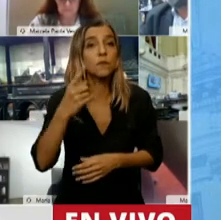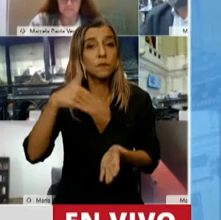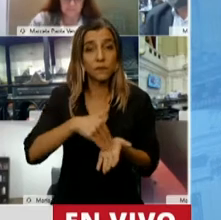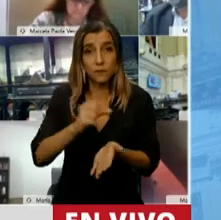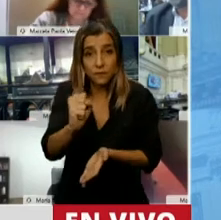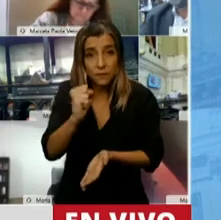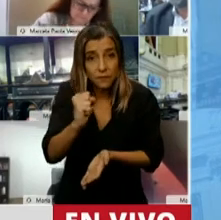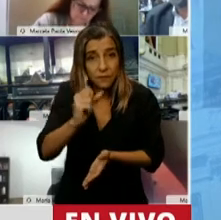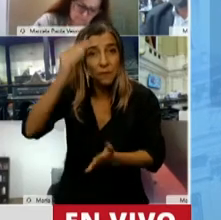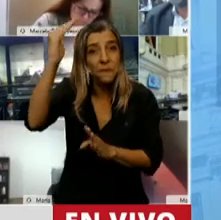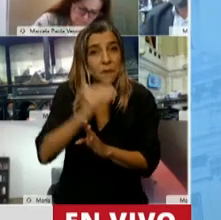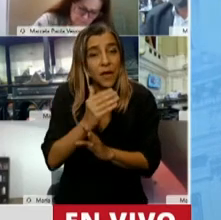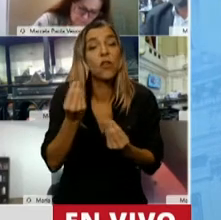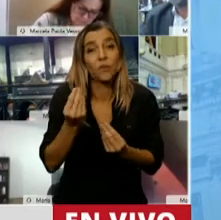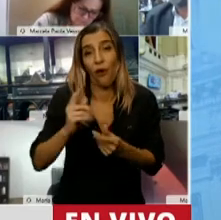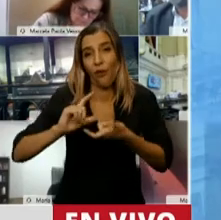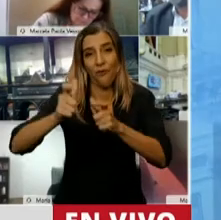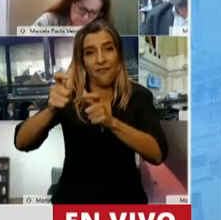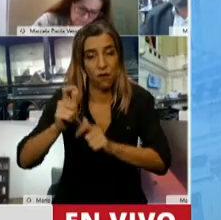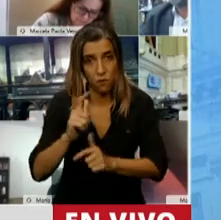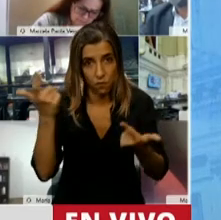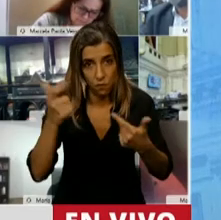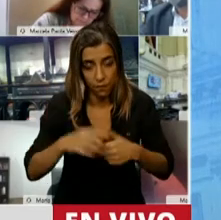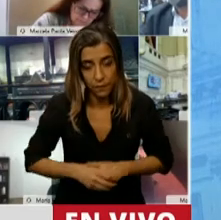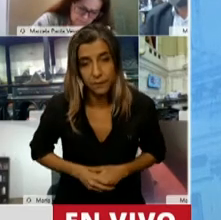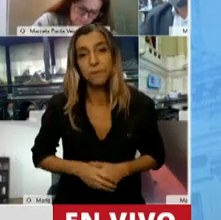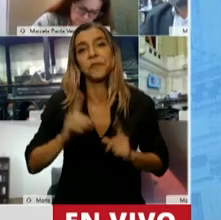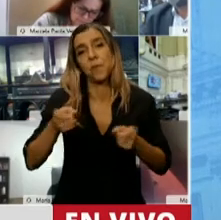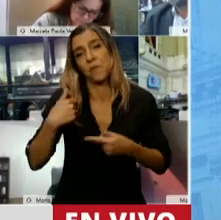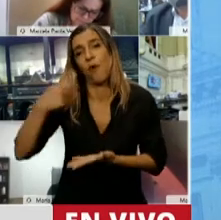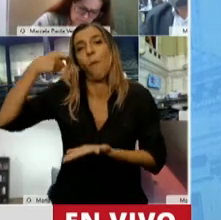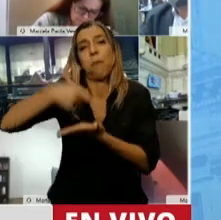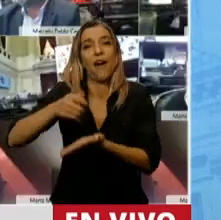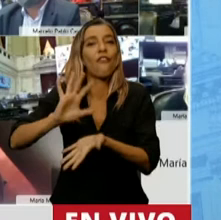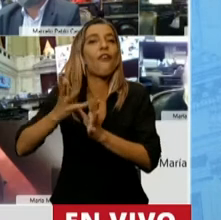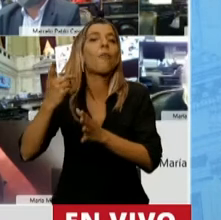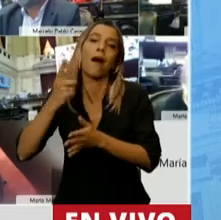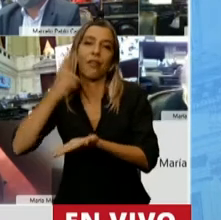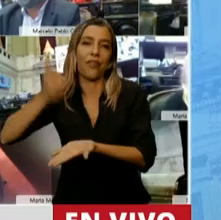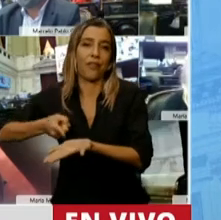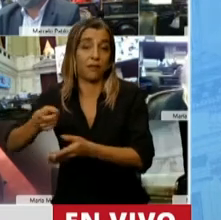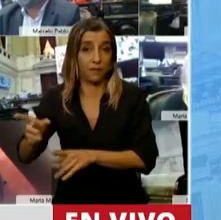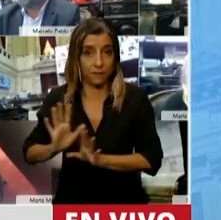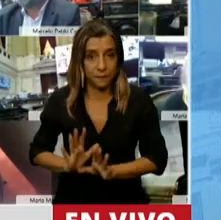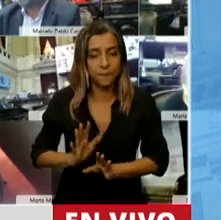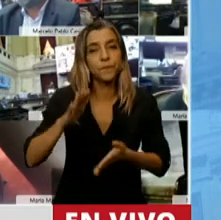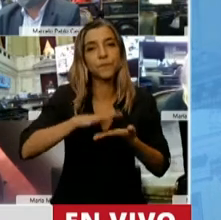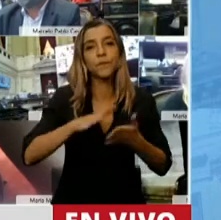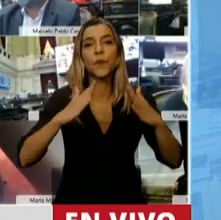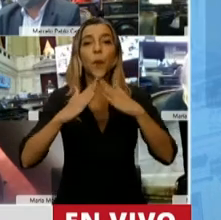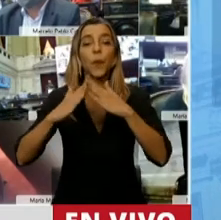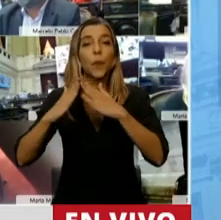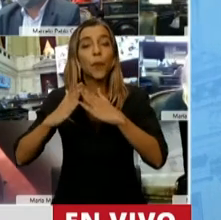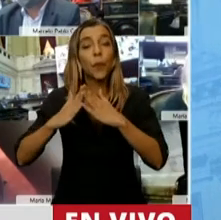por la suspensión de la movilidad y los pagos por decreto. En viviendas nuevas el presupuesto